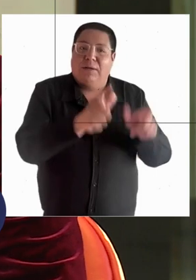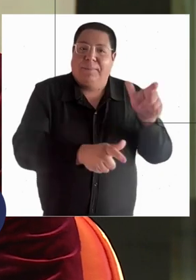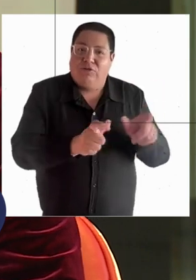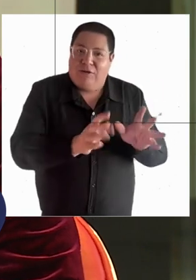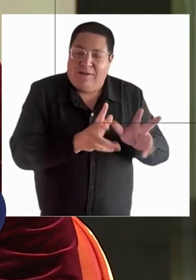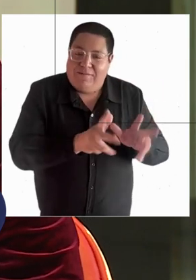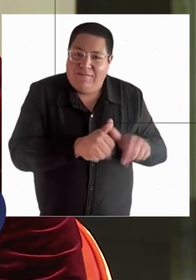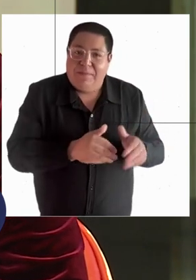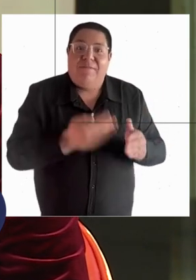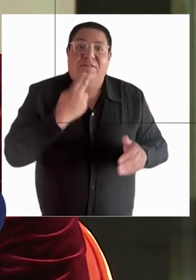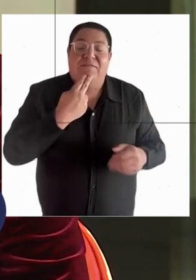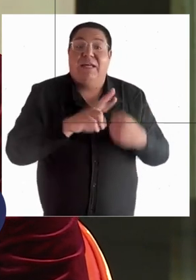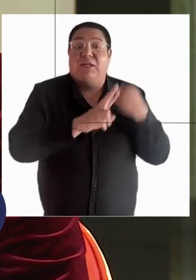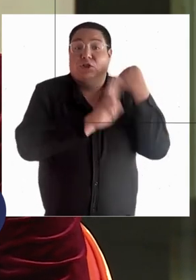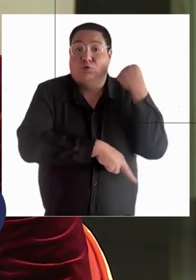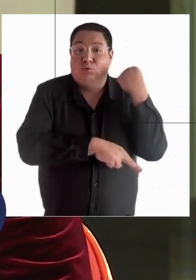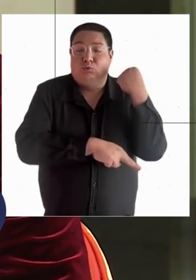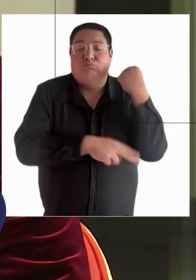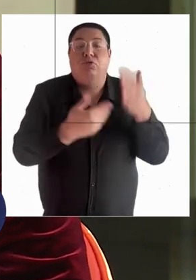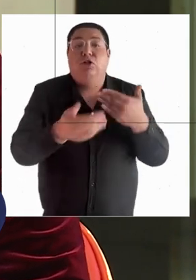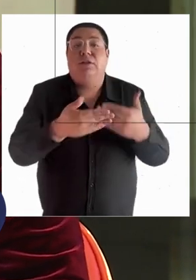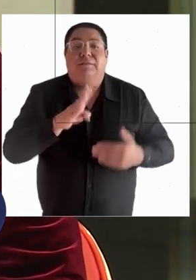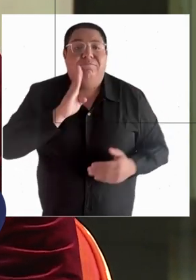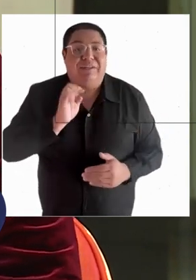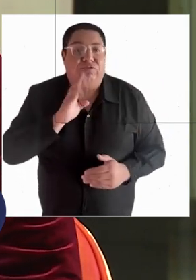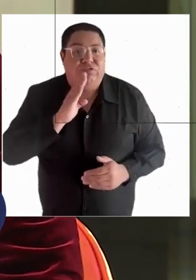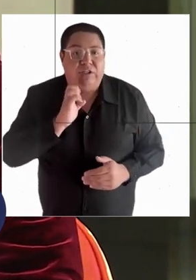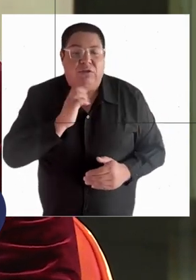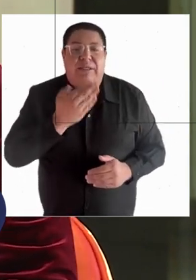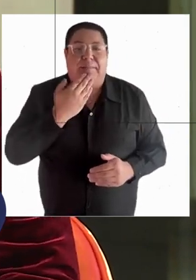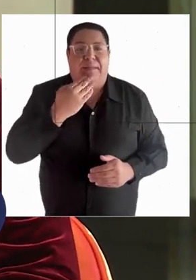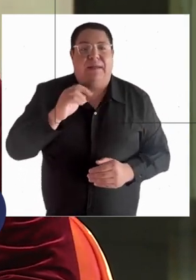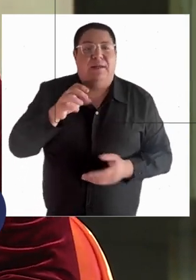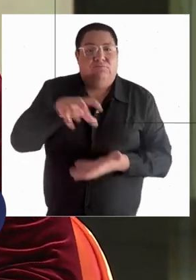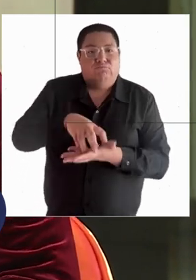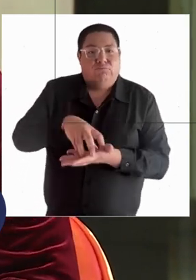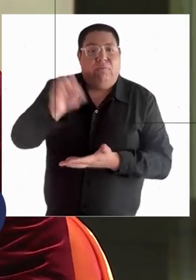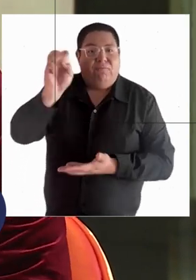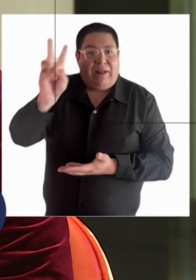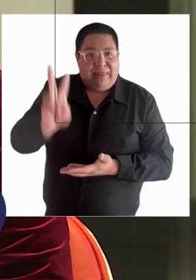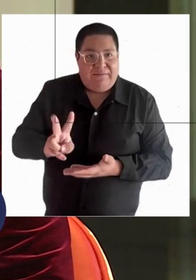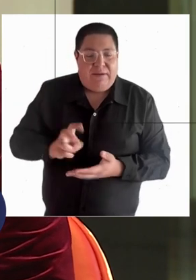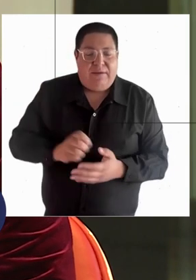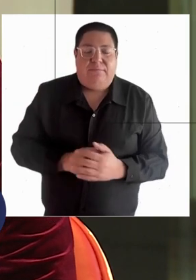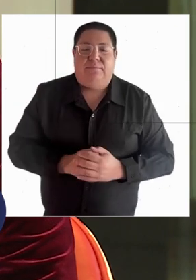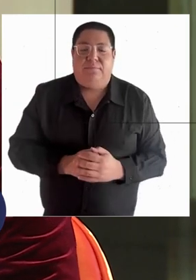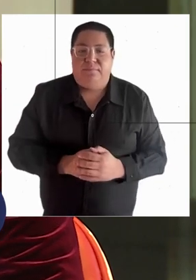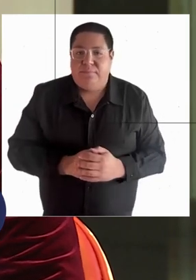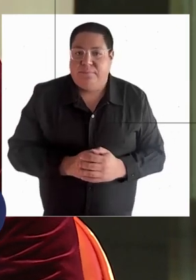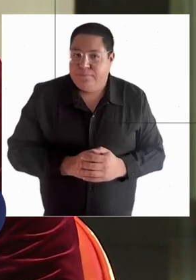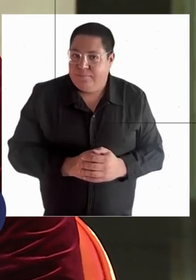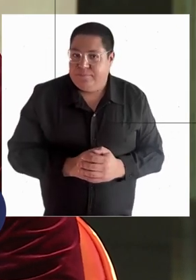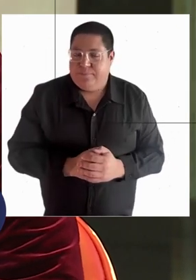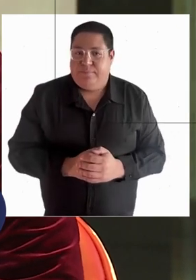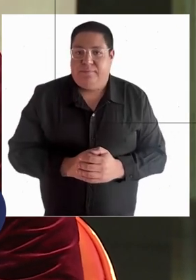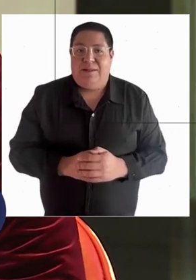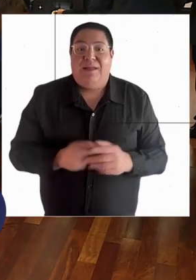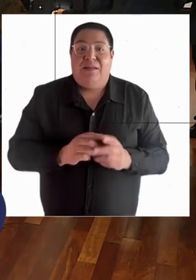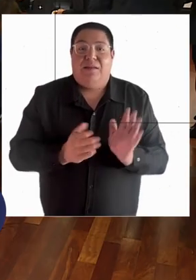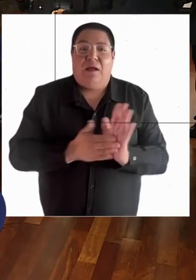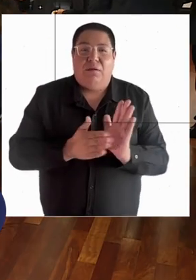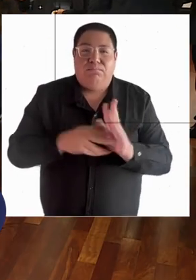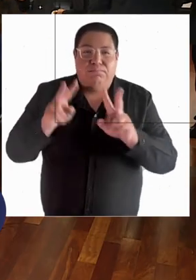familias de todas las regiones y principalmente del lado poniente de la región metropolitana. Bien.